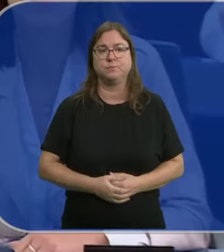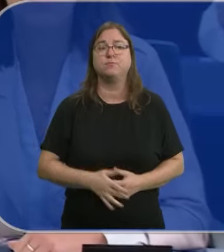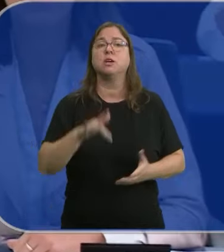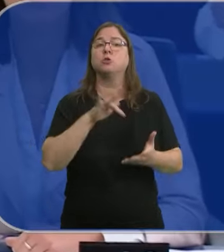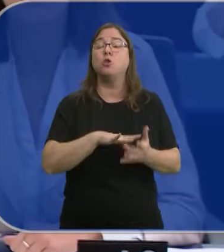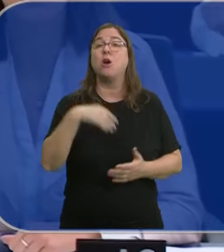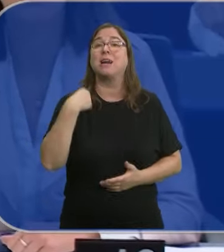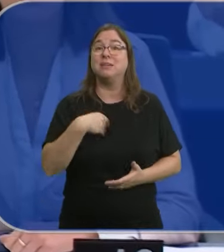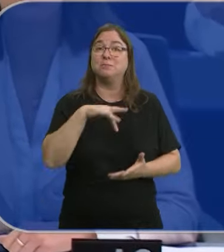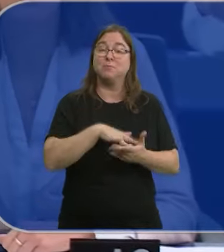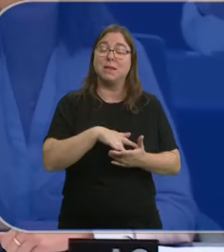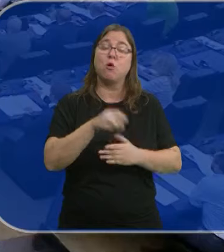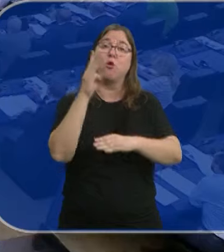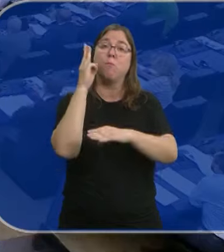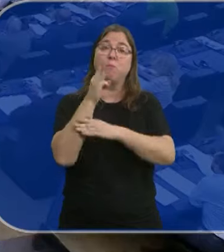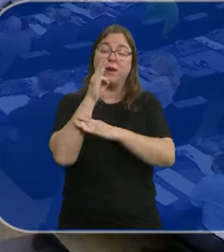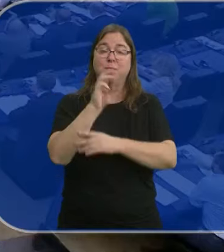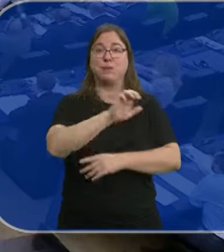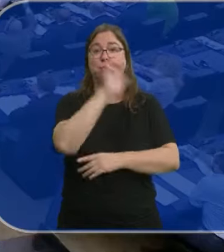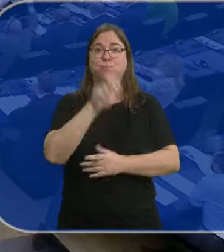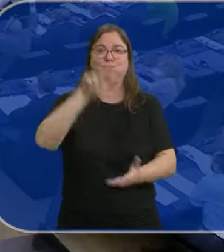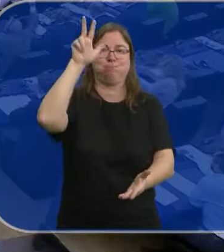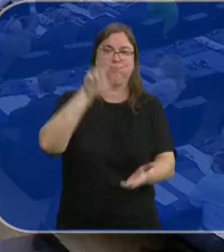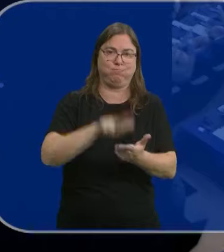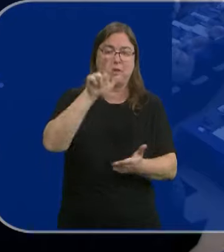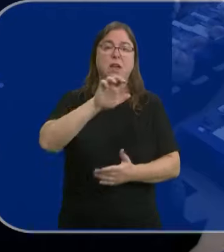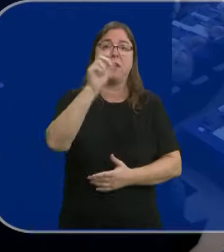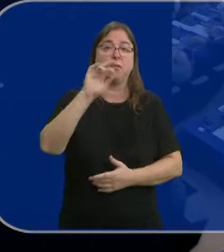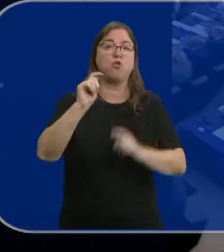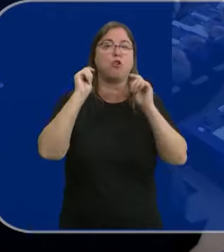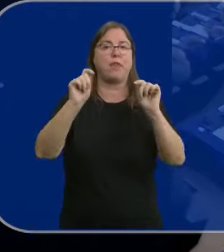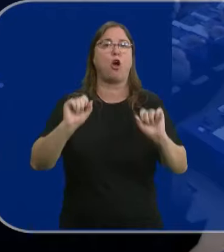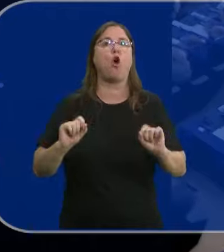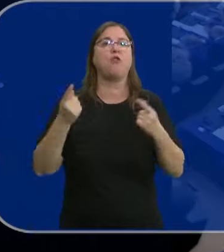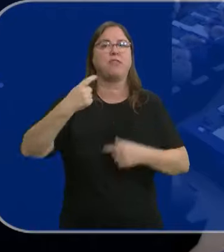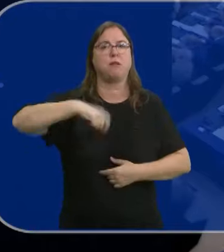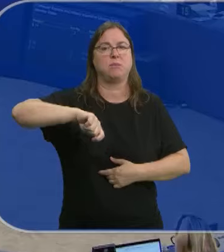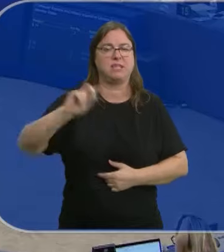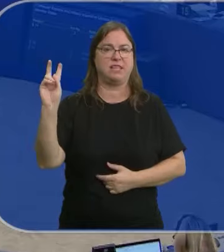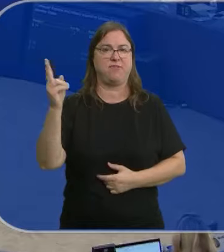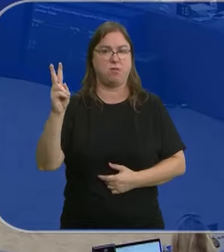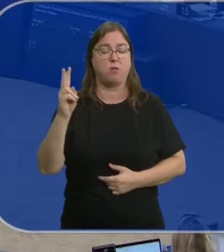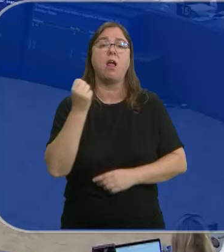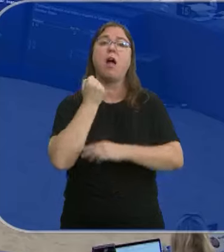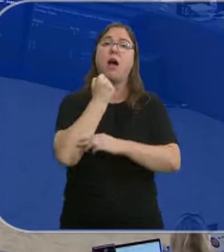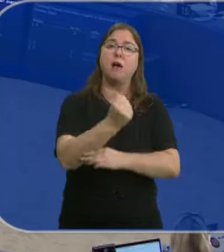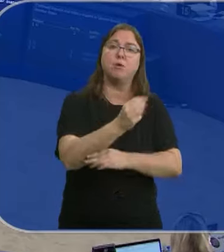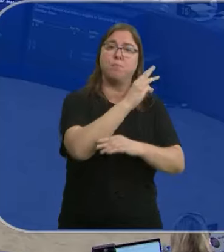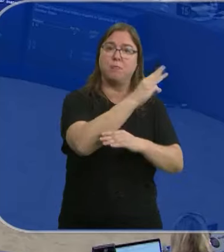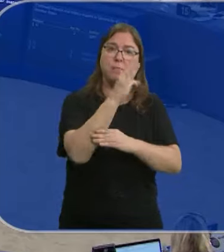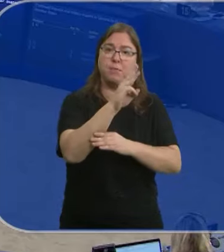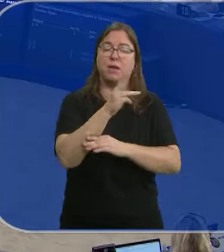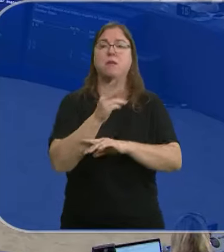Ocurre el mismo día en el que el Parlamento Europeo ha reconocido a Edmundo González como presidente legítimo de Venezuela. Lo ha hecho con el apoyo de